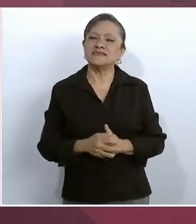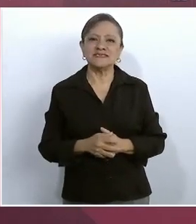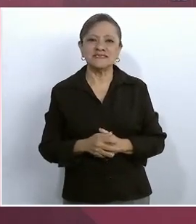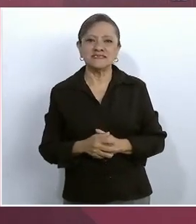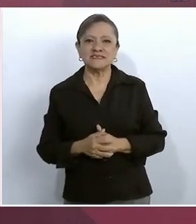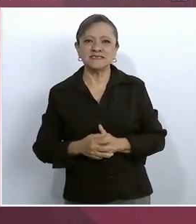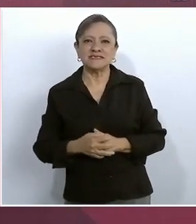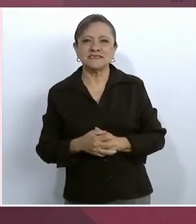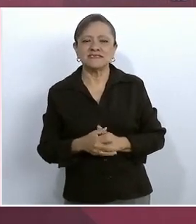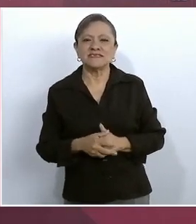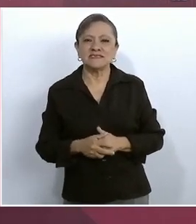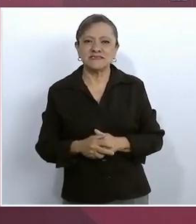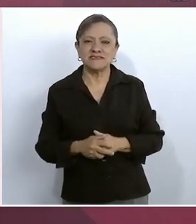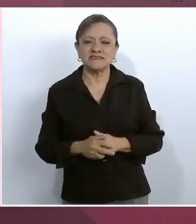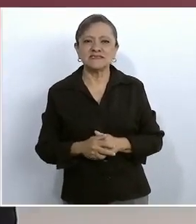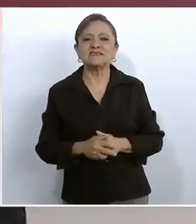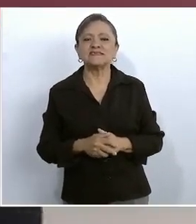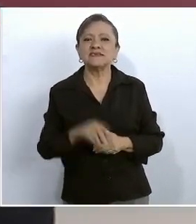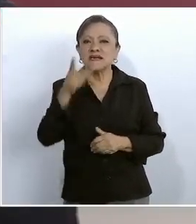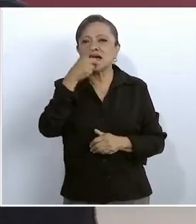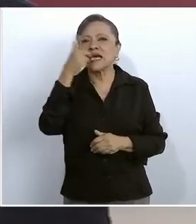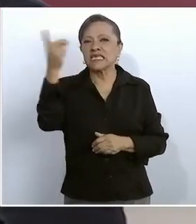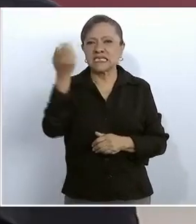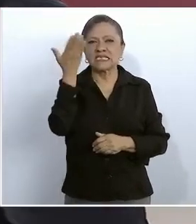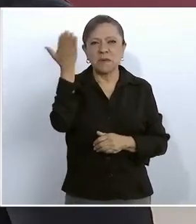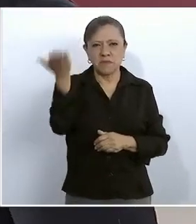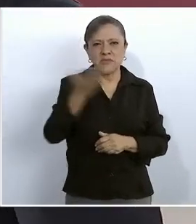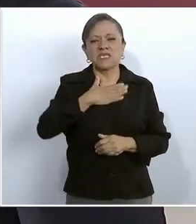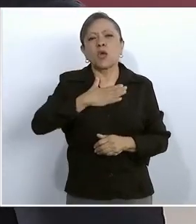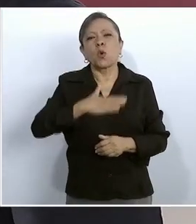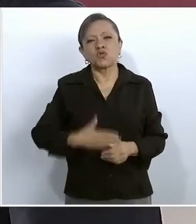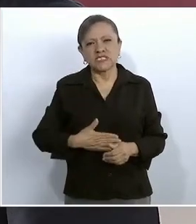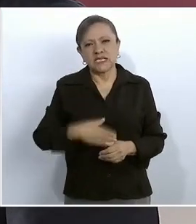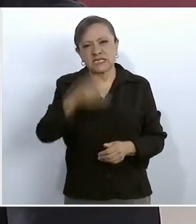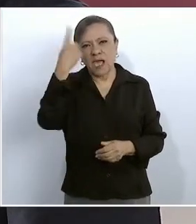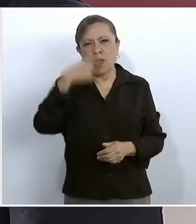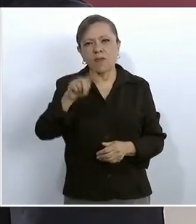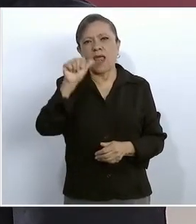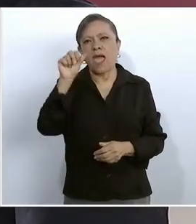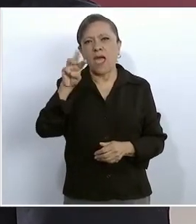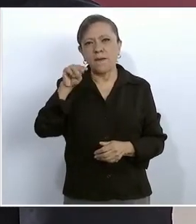Sí, vamos a atender todo lo relacionado.